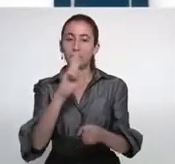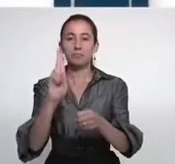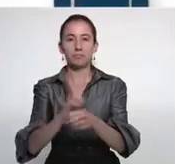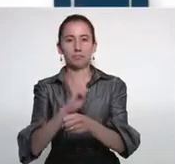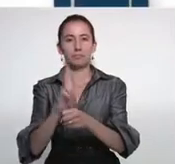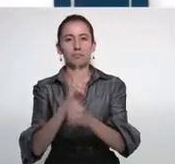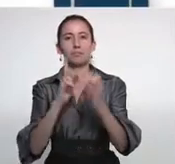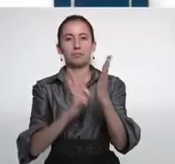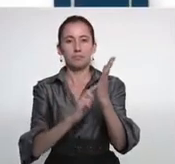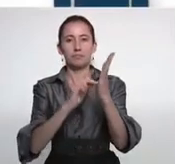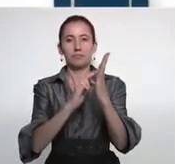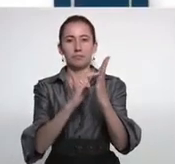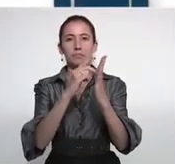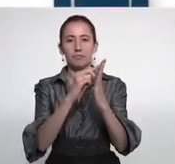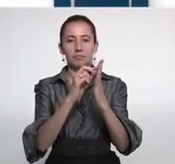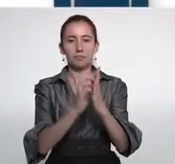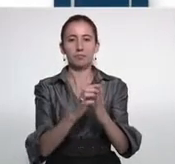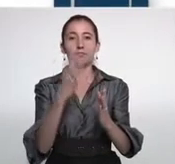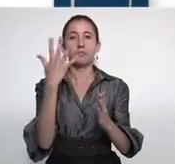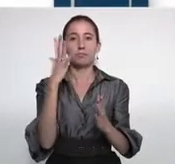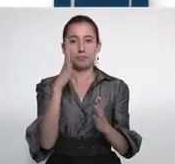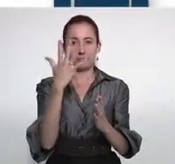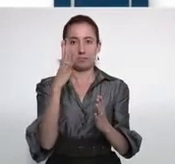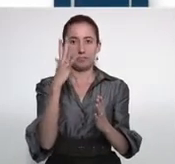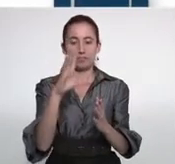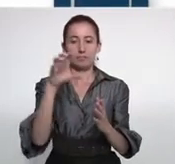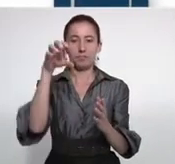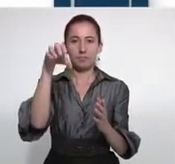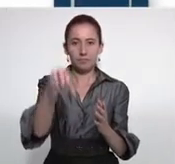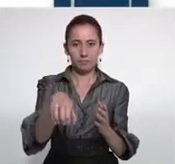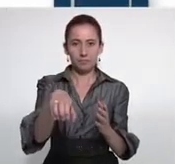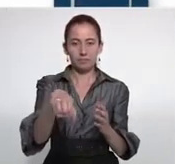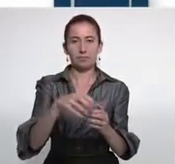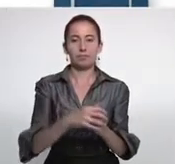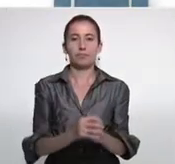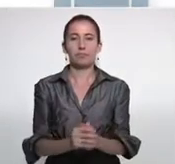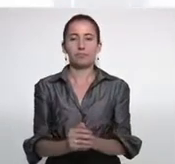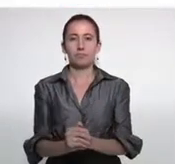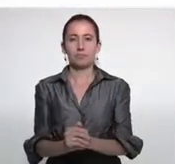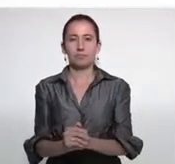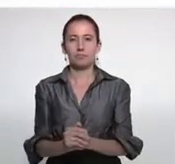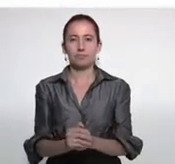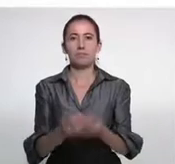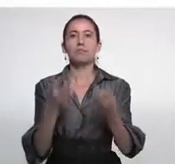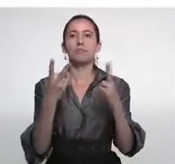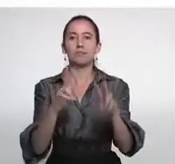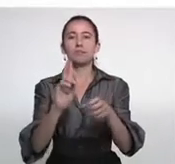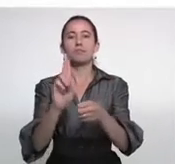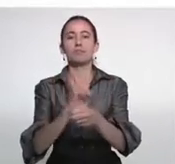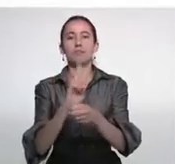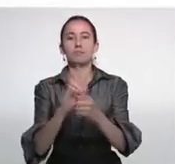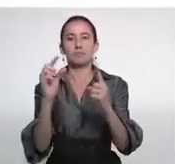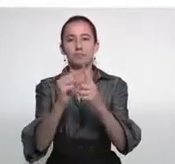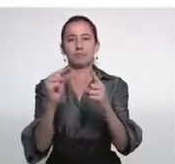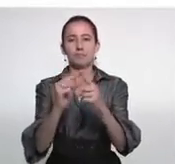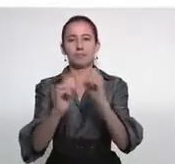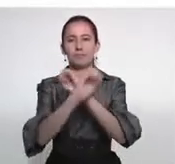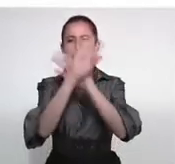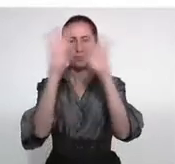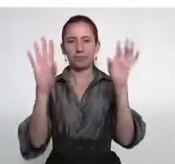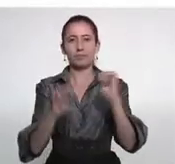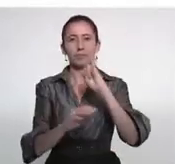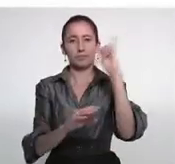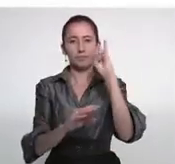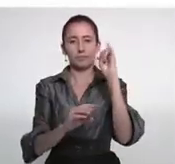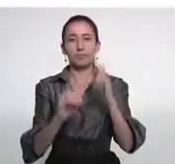necesita usar una escalera, ubicar la mano de la persona con discapacidad en el pasamano. Utilizar palabras claras